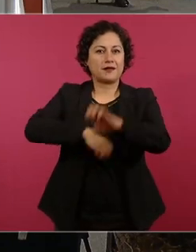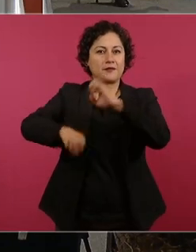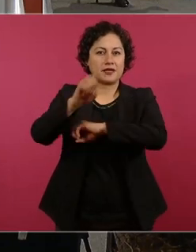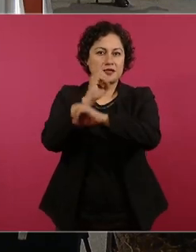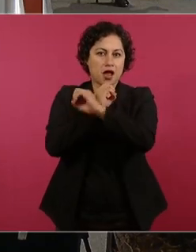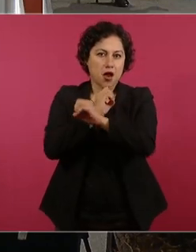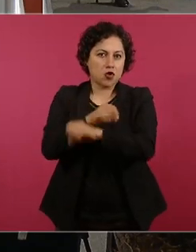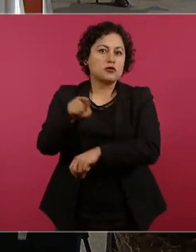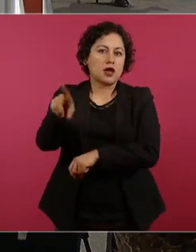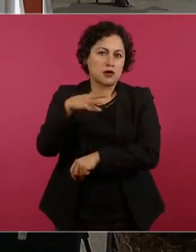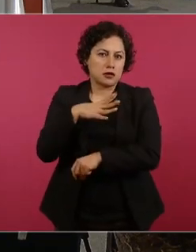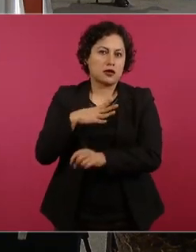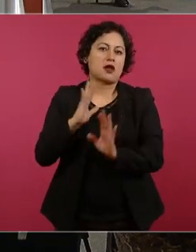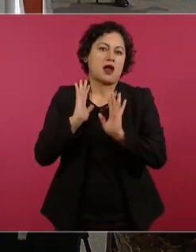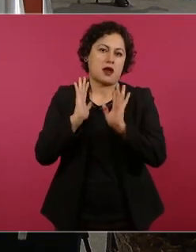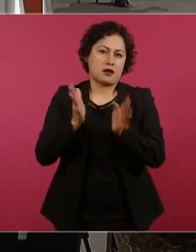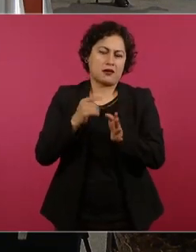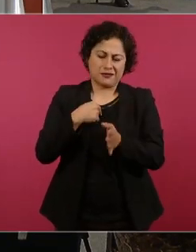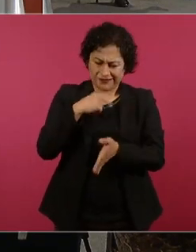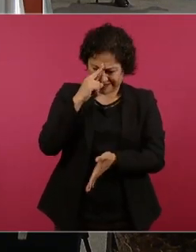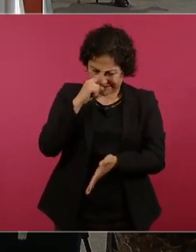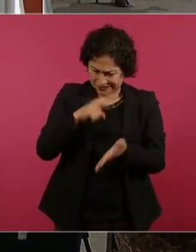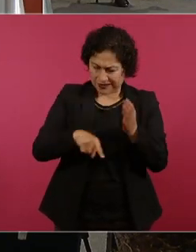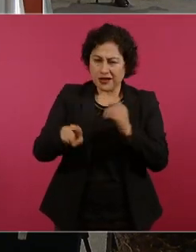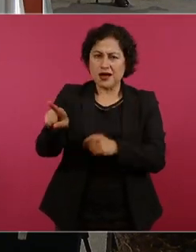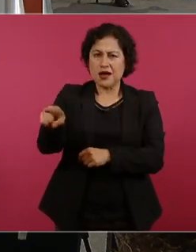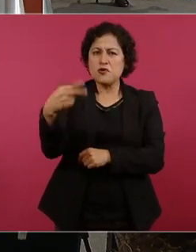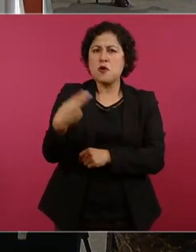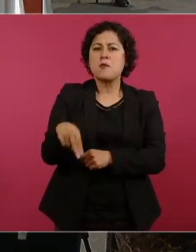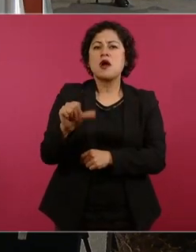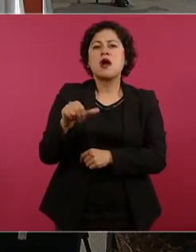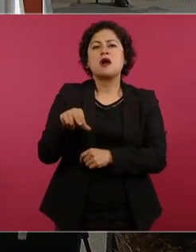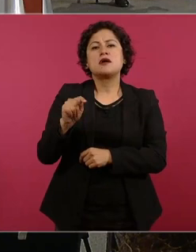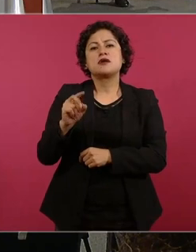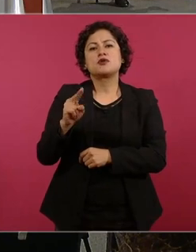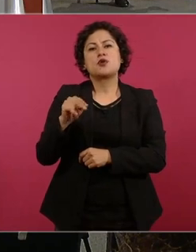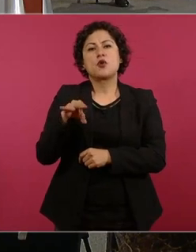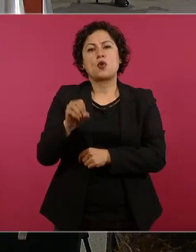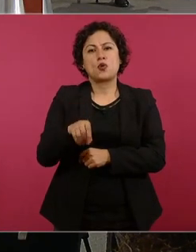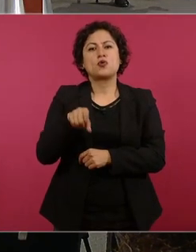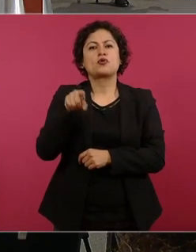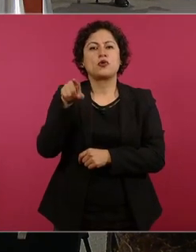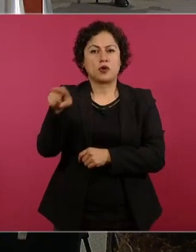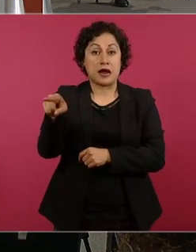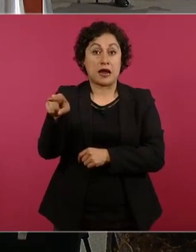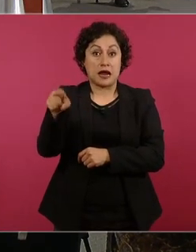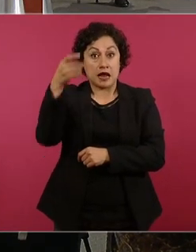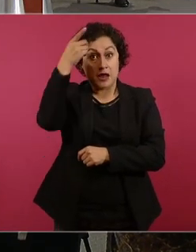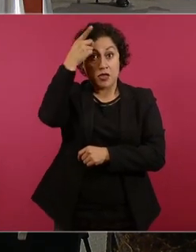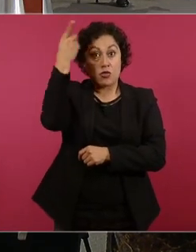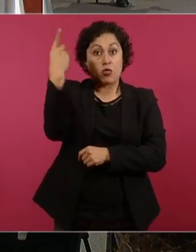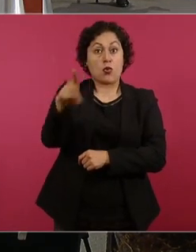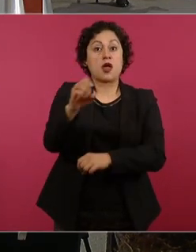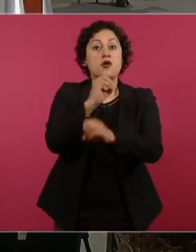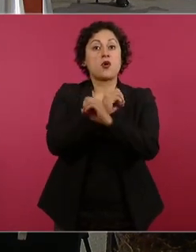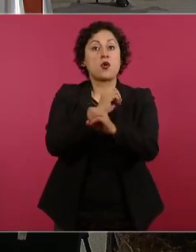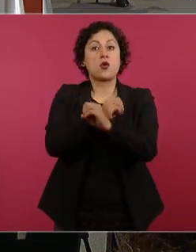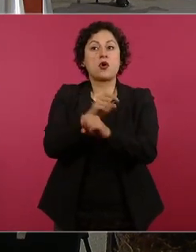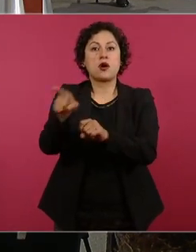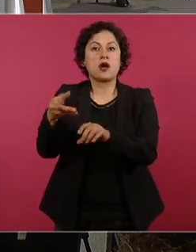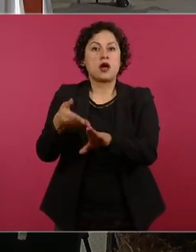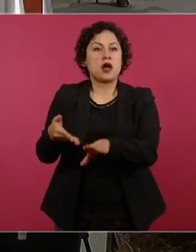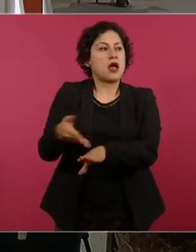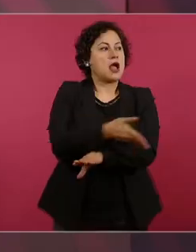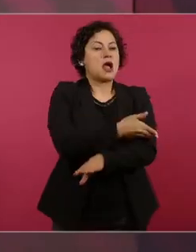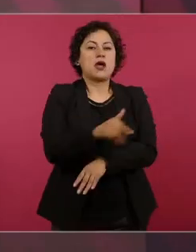Antonio creo que se llama Fernández de los Oxx debían como 12